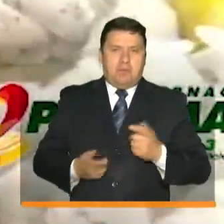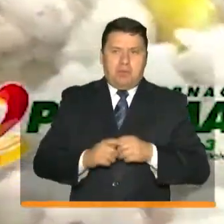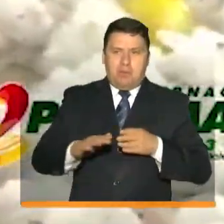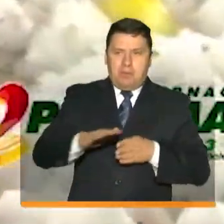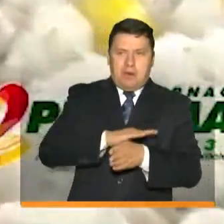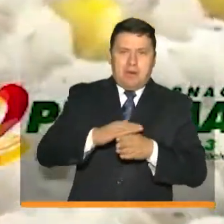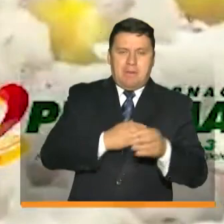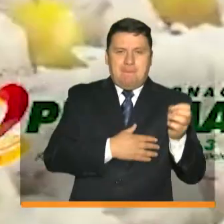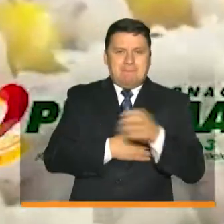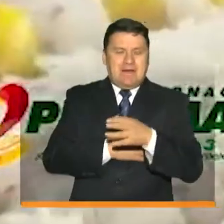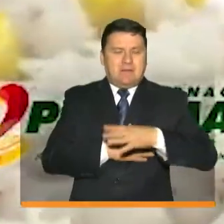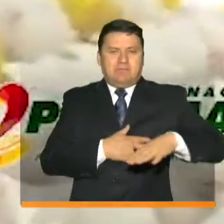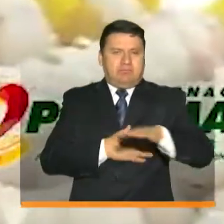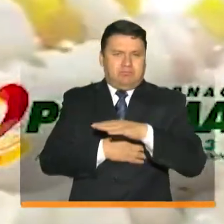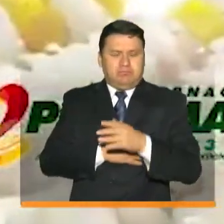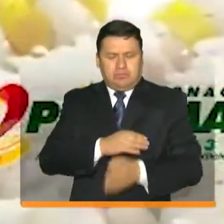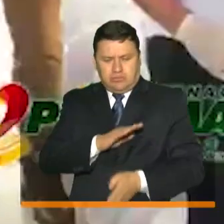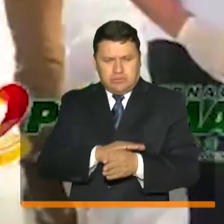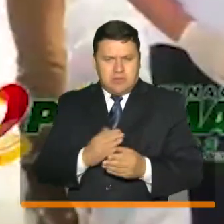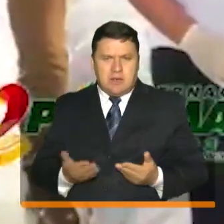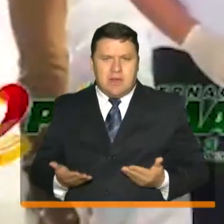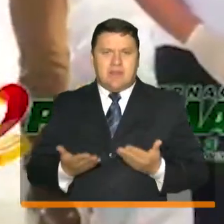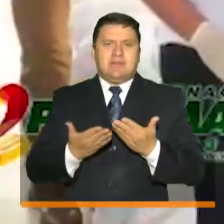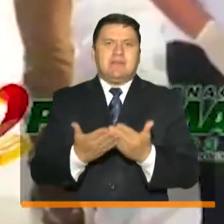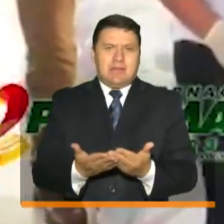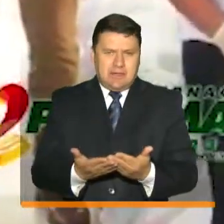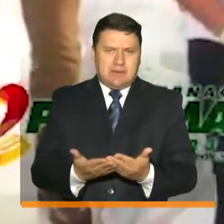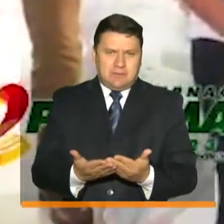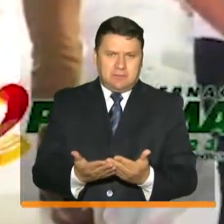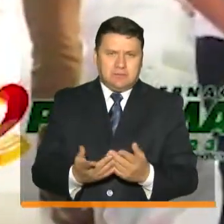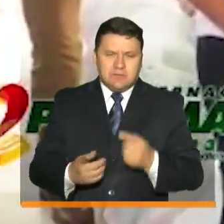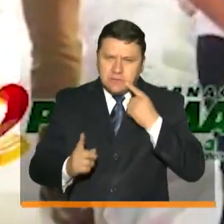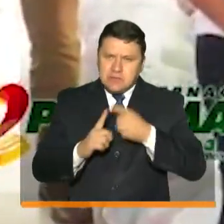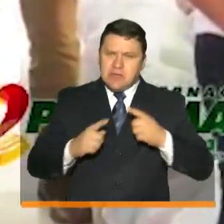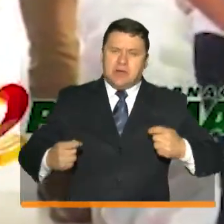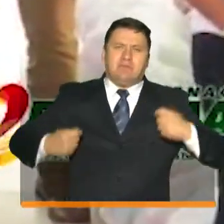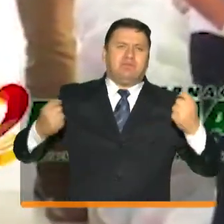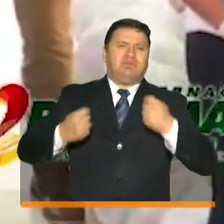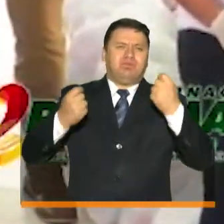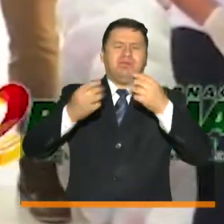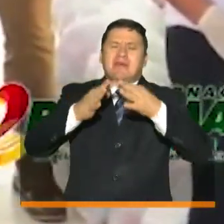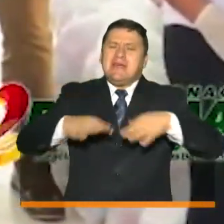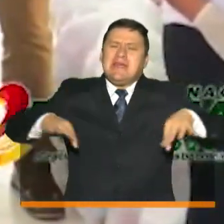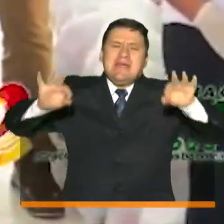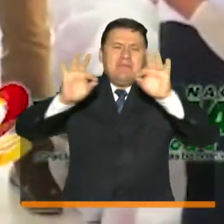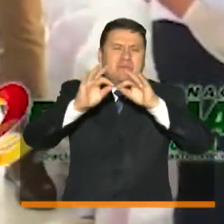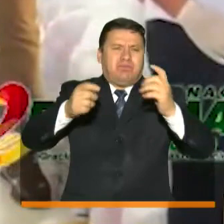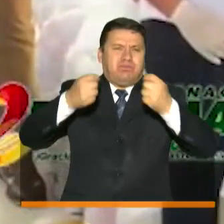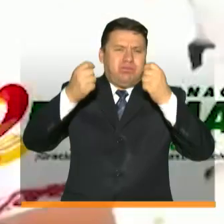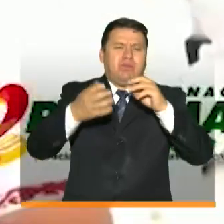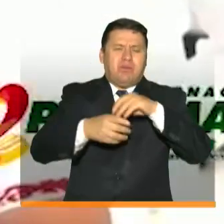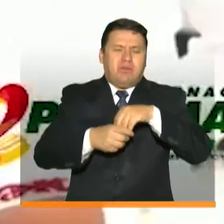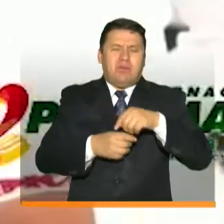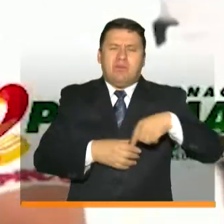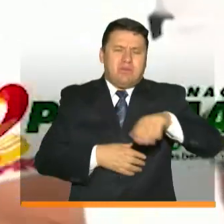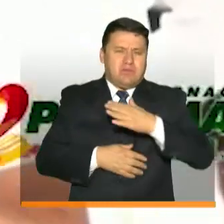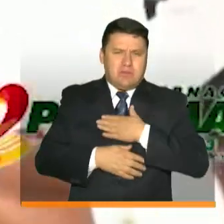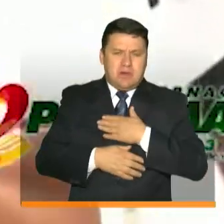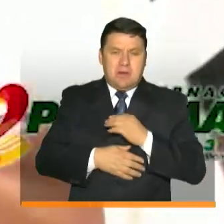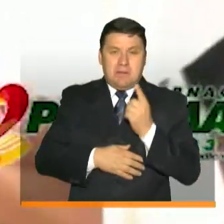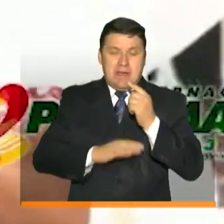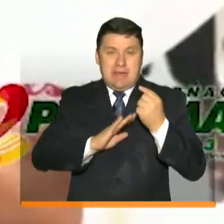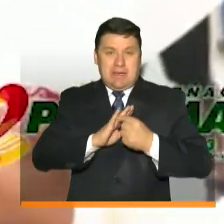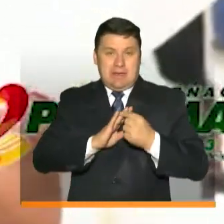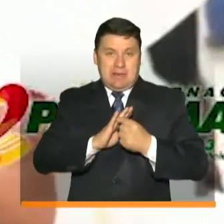acceder a estos mercados y seguir contribuyendo con esta campaña tan importante que lleva a cabo nuestra